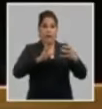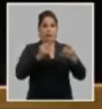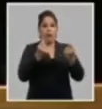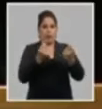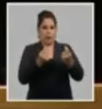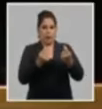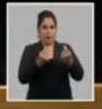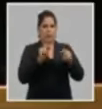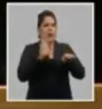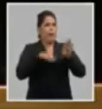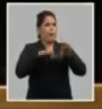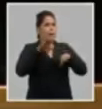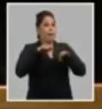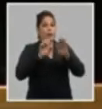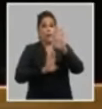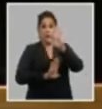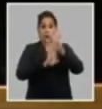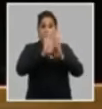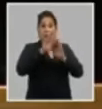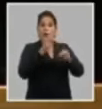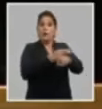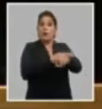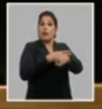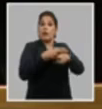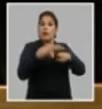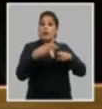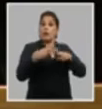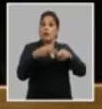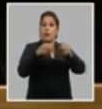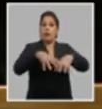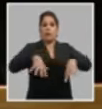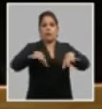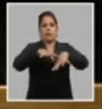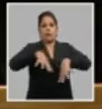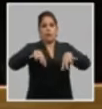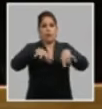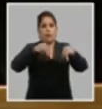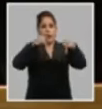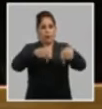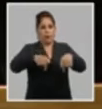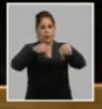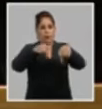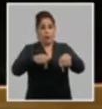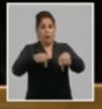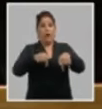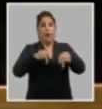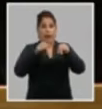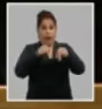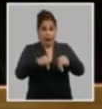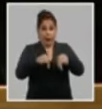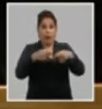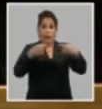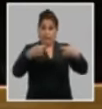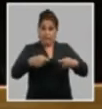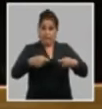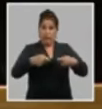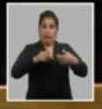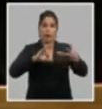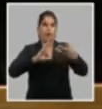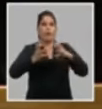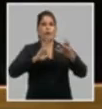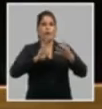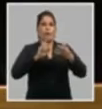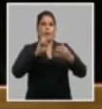de acuerdo con la evolución histórica y las condiciones contemporáneas en que tiene lugar la